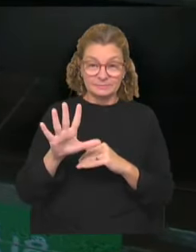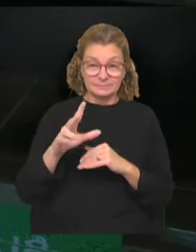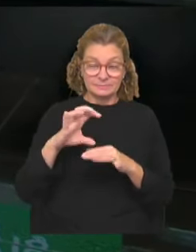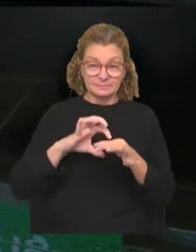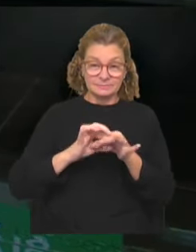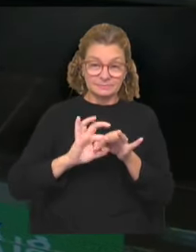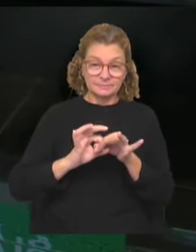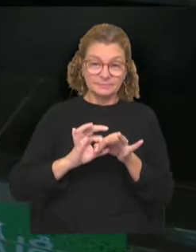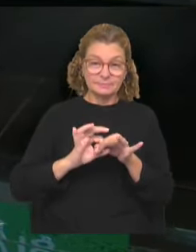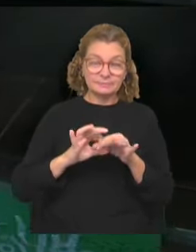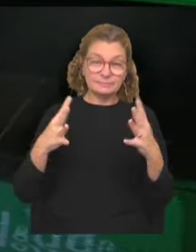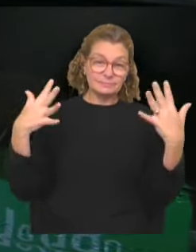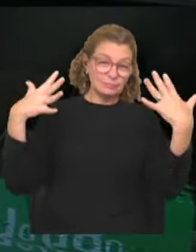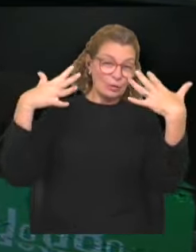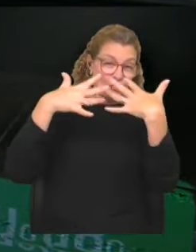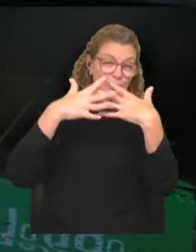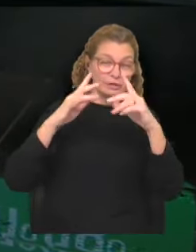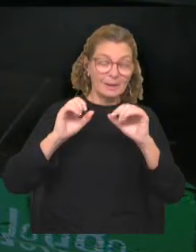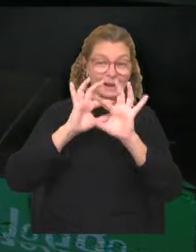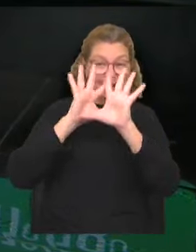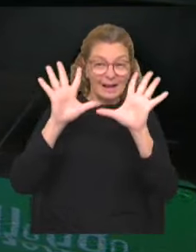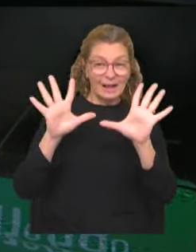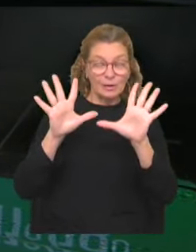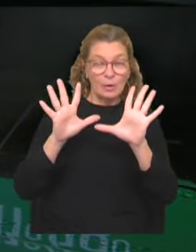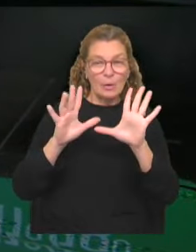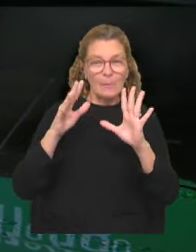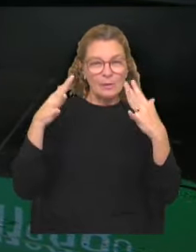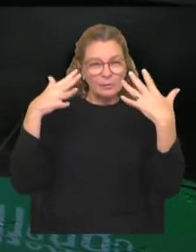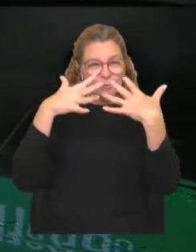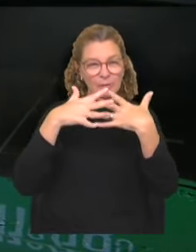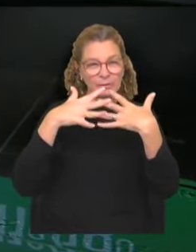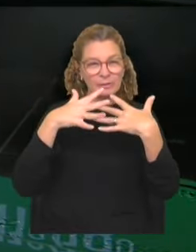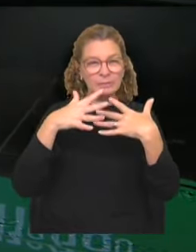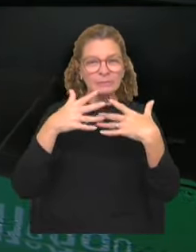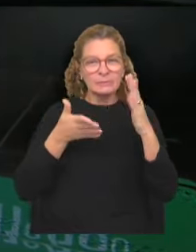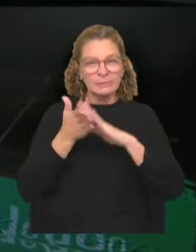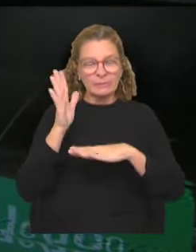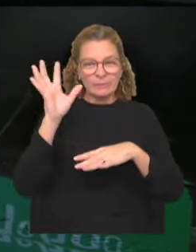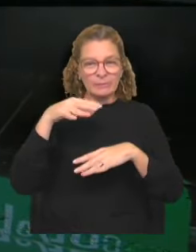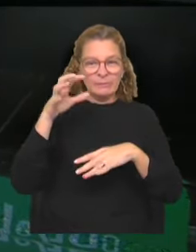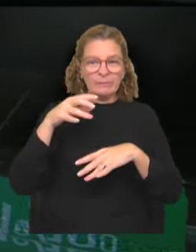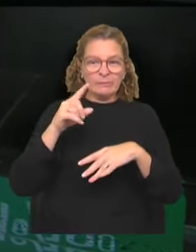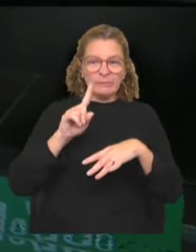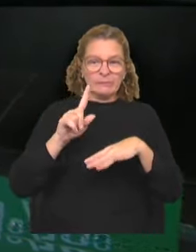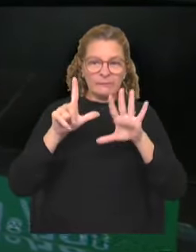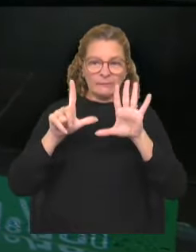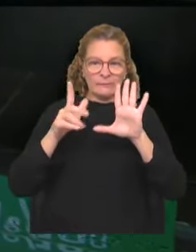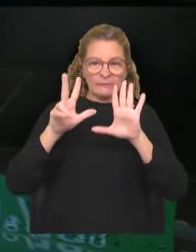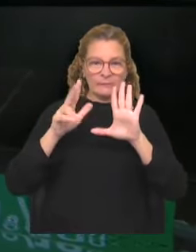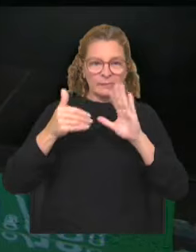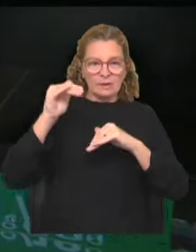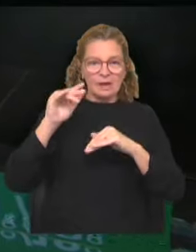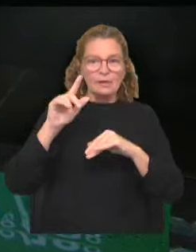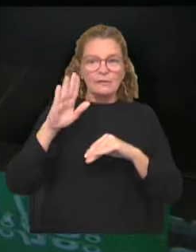miércoles cielo algo nuboso, claro, periodos de nuboso, se van las lluvias. Una máxima de 18 grados, una